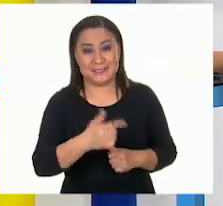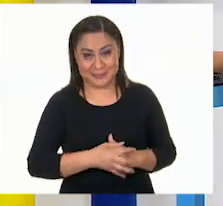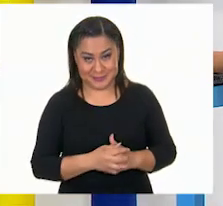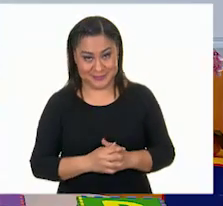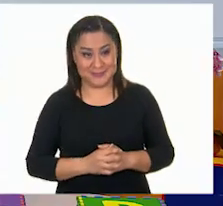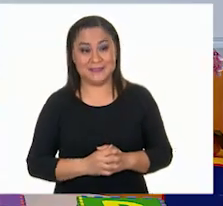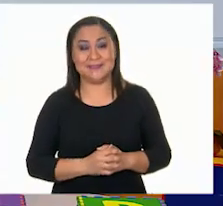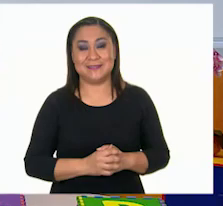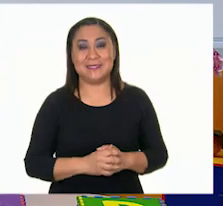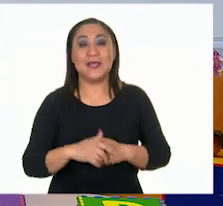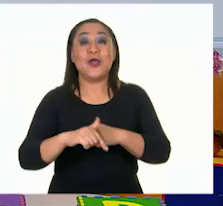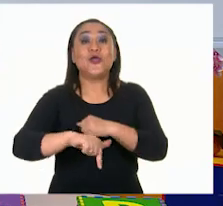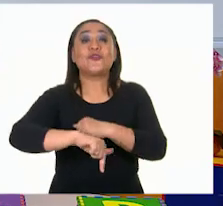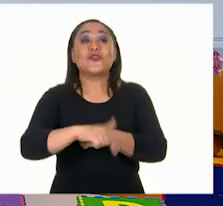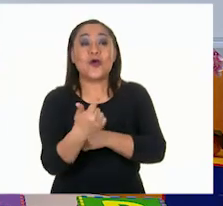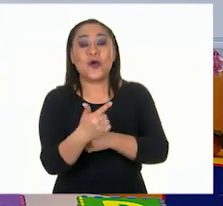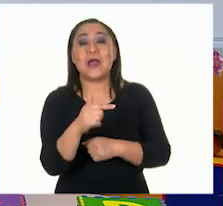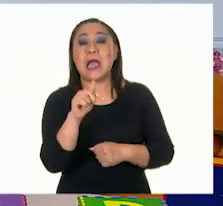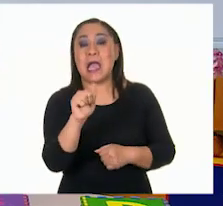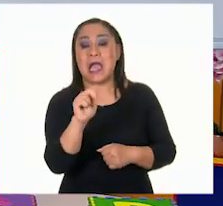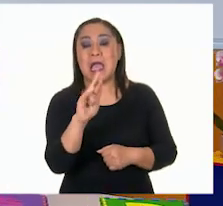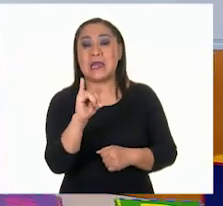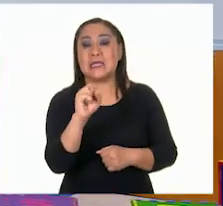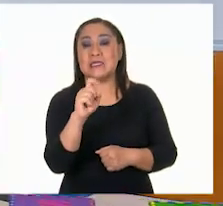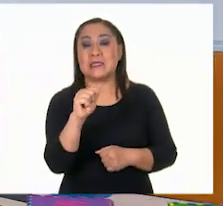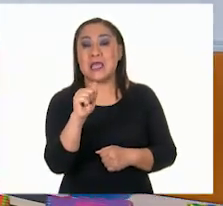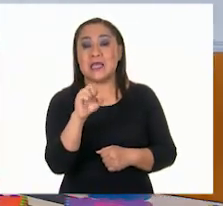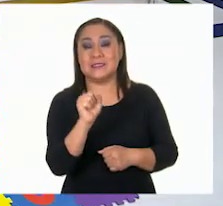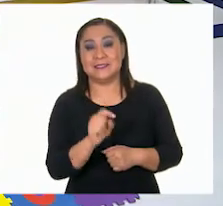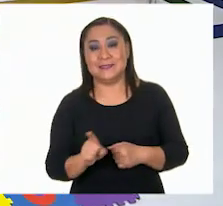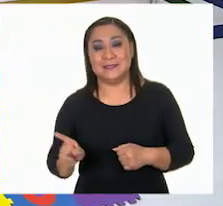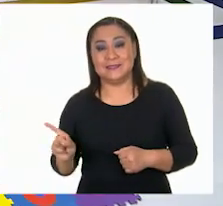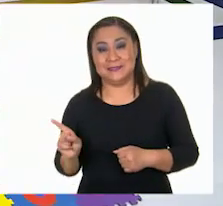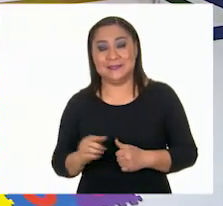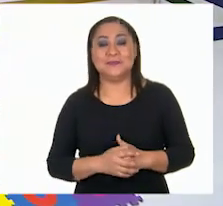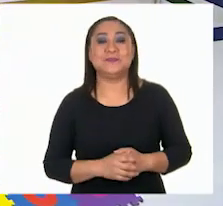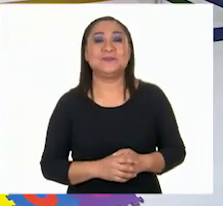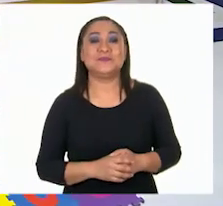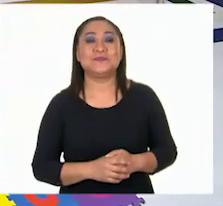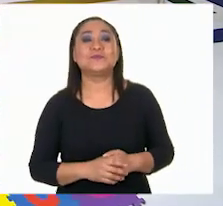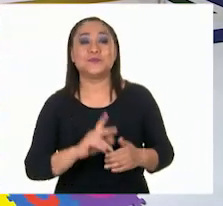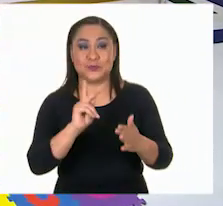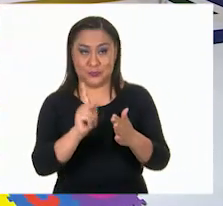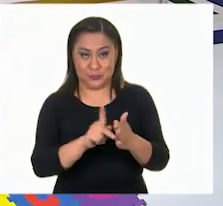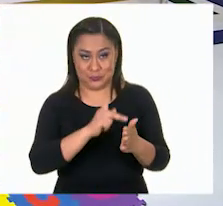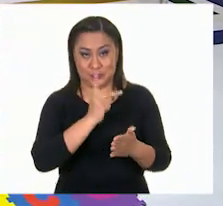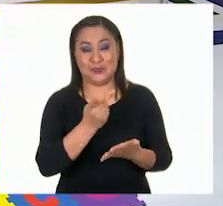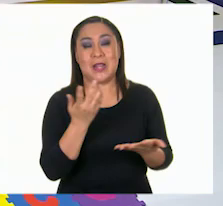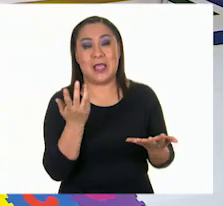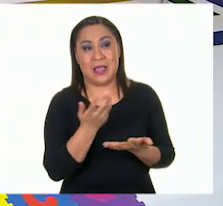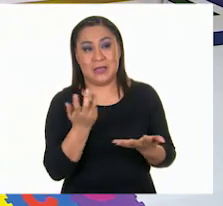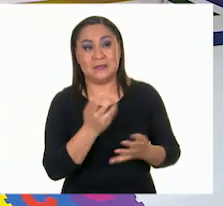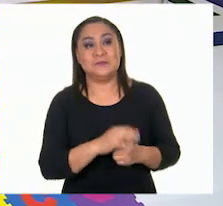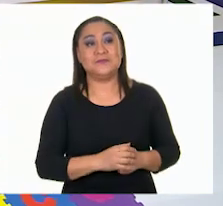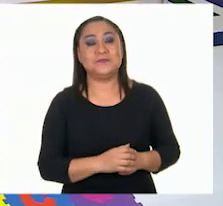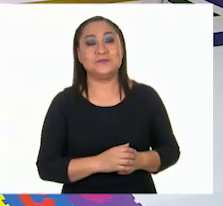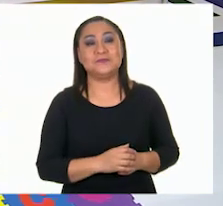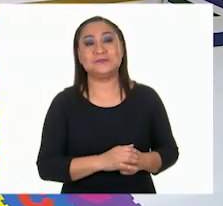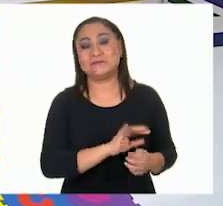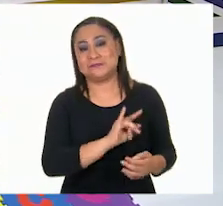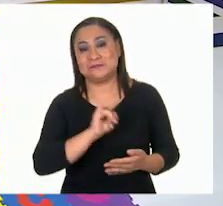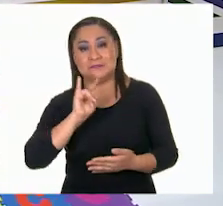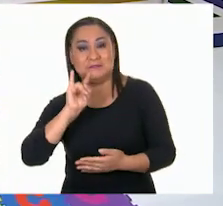Doce. Tenemos doce aristas. Doce aristas. Vamos a colocarlas en